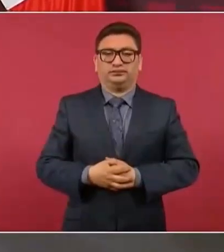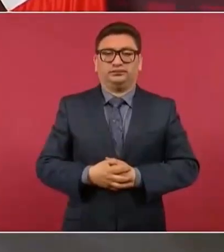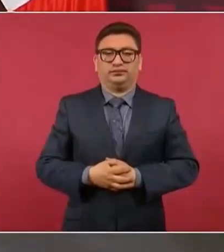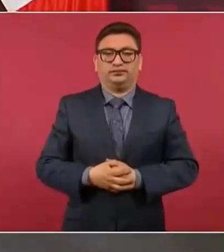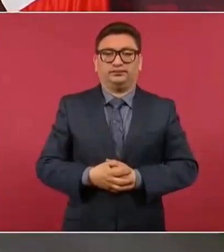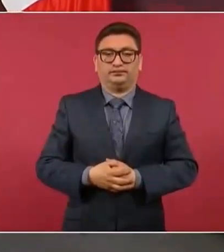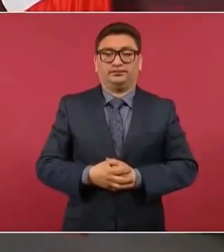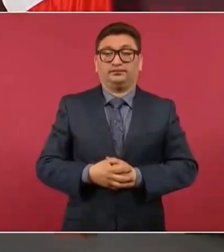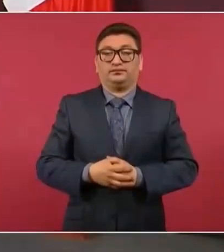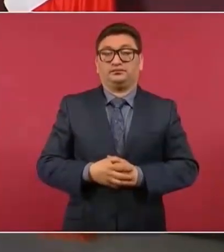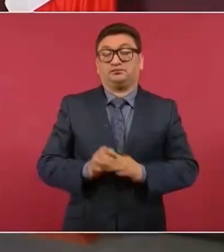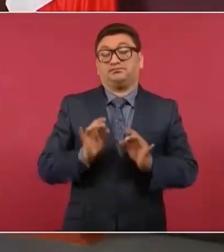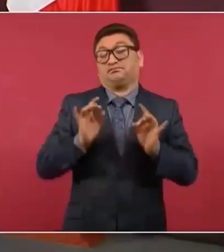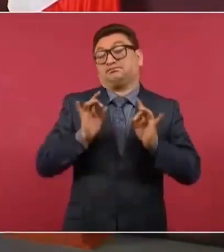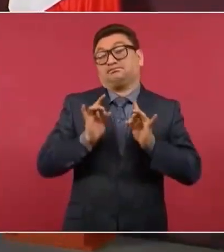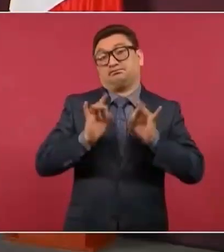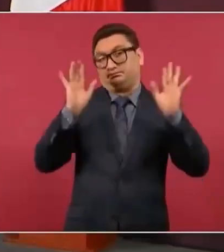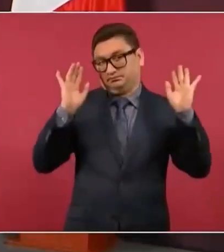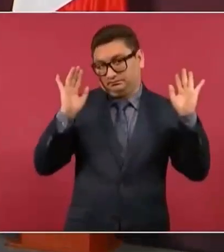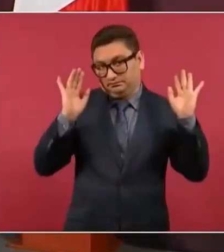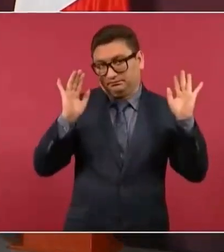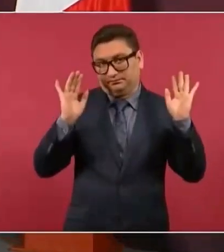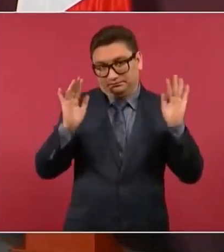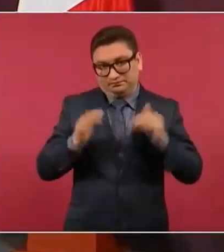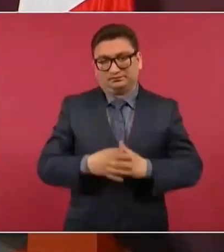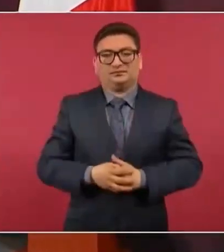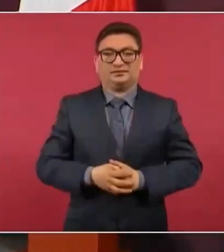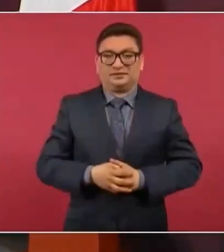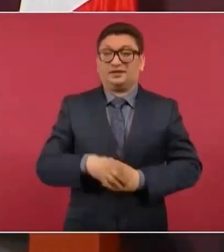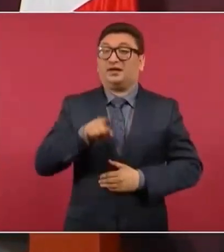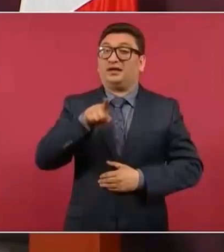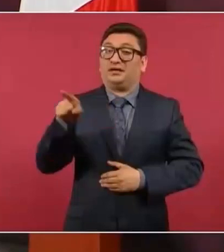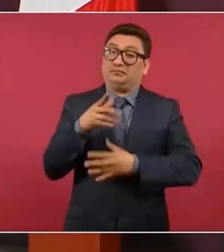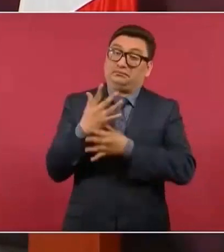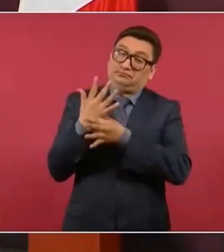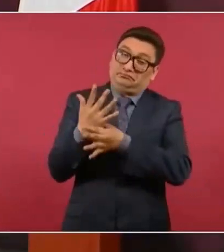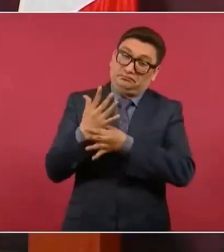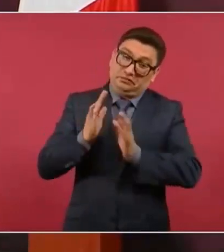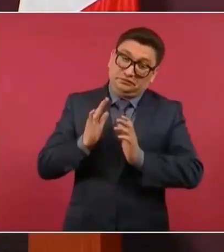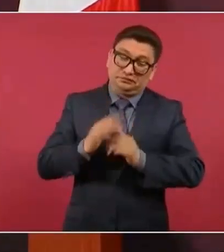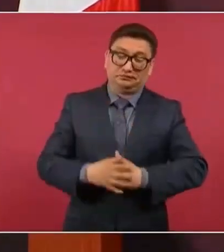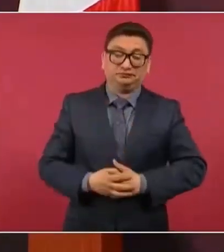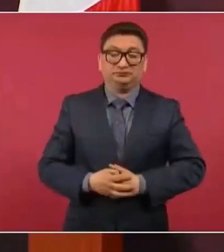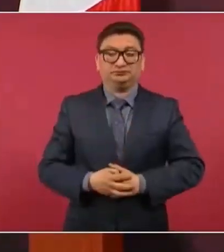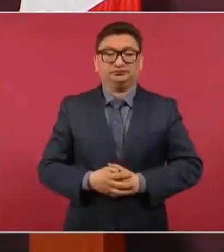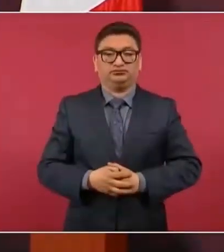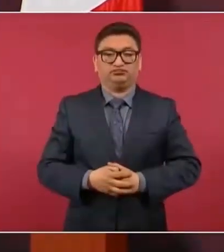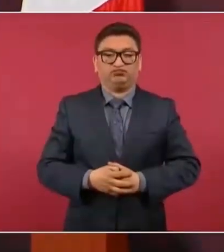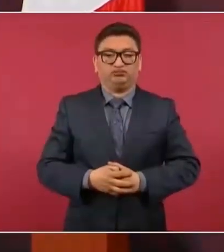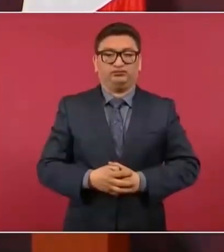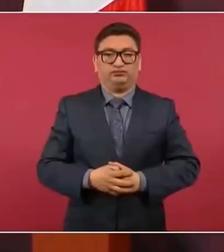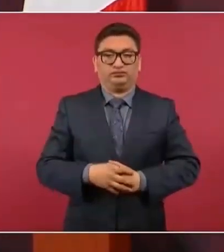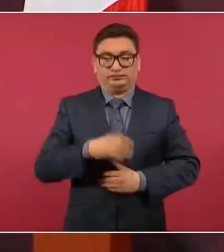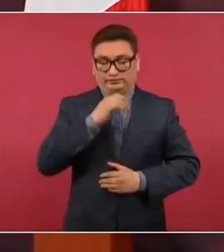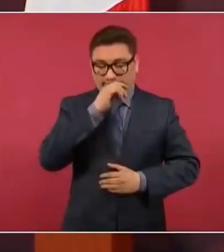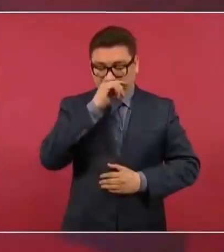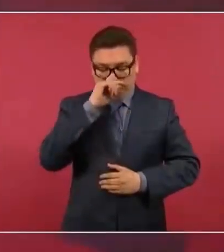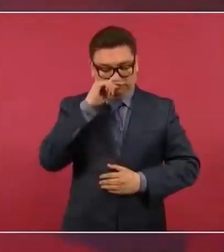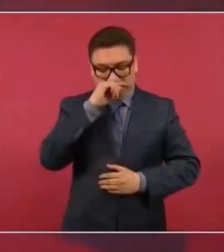De repente, ¿no?, empiezan a decir, ya empezó